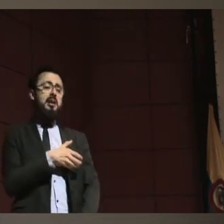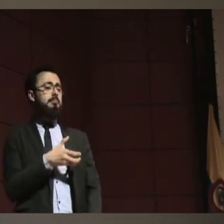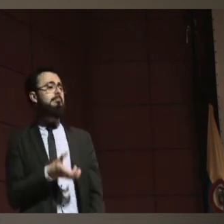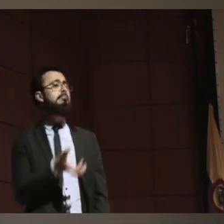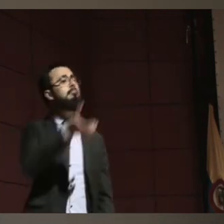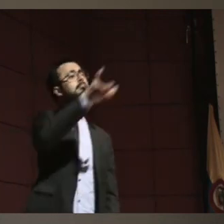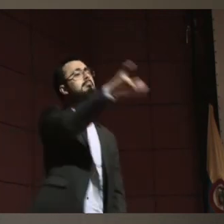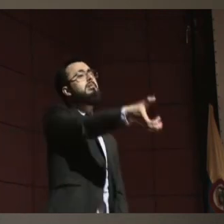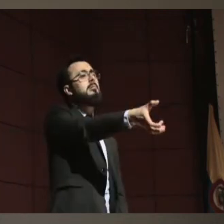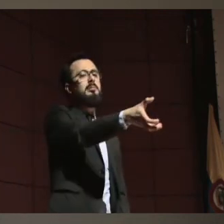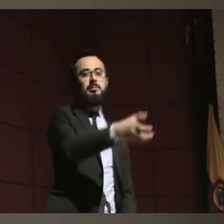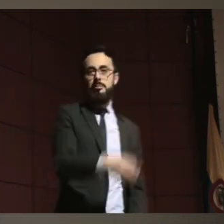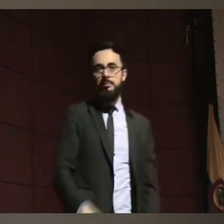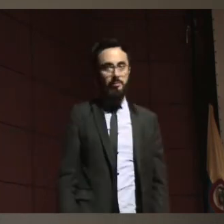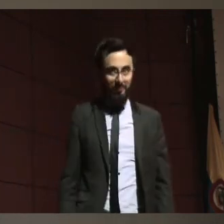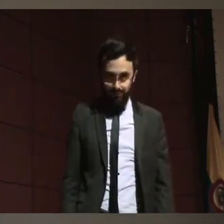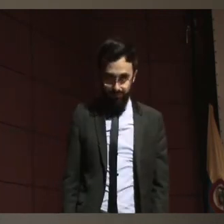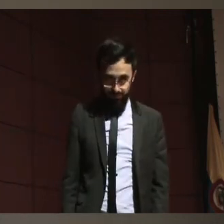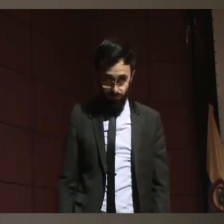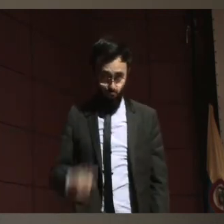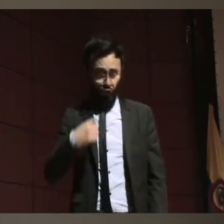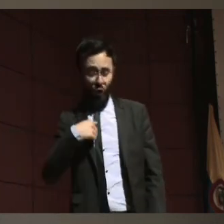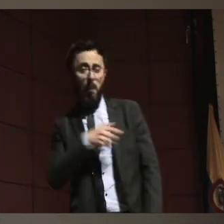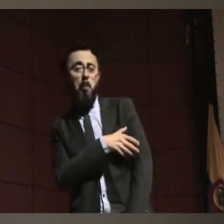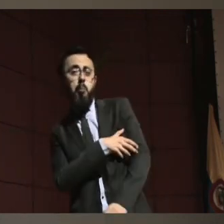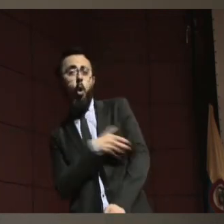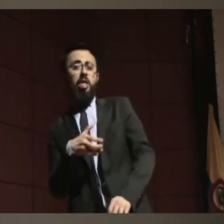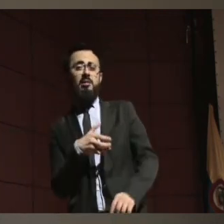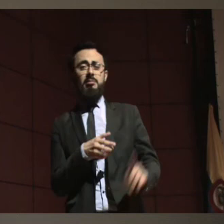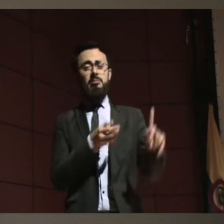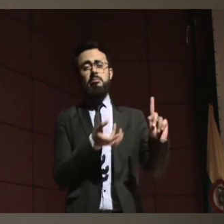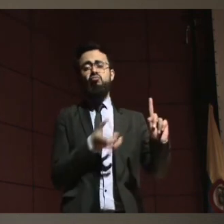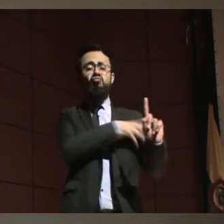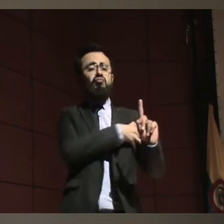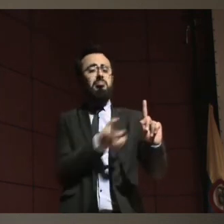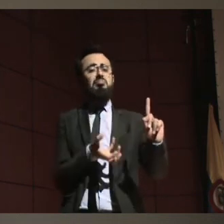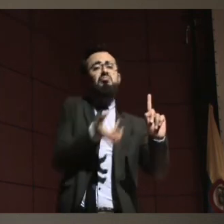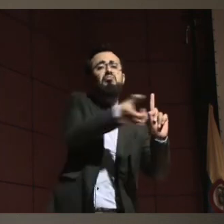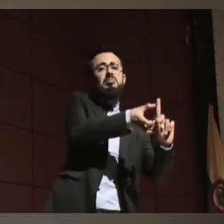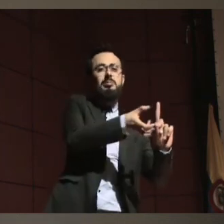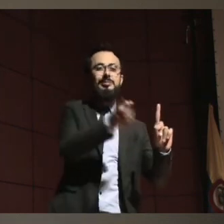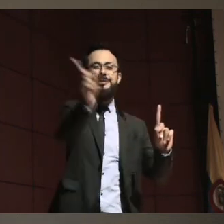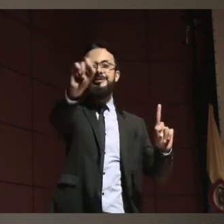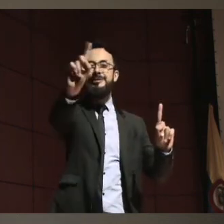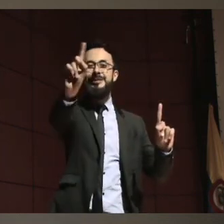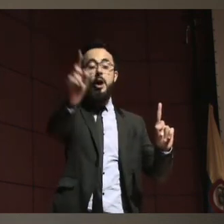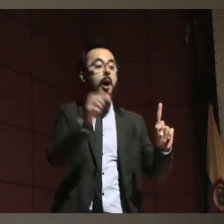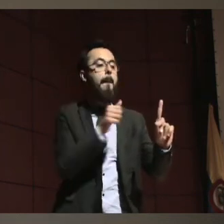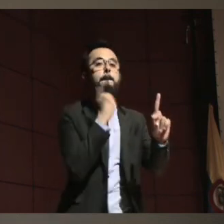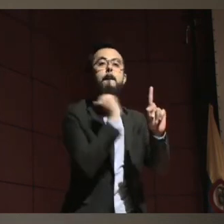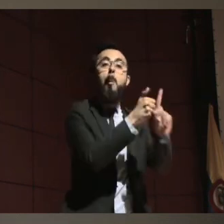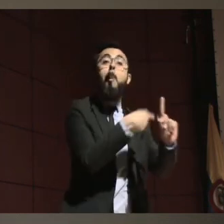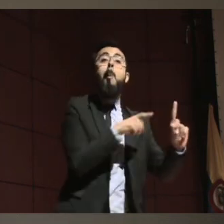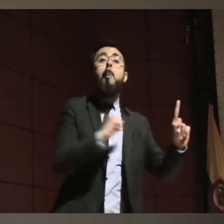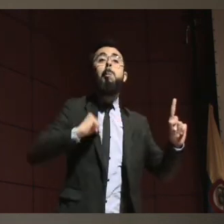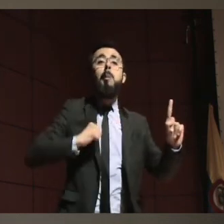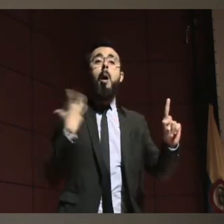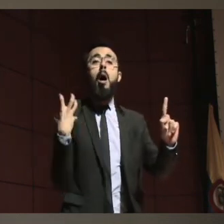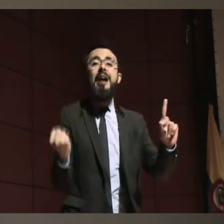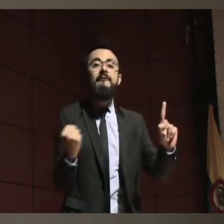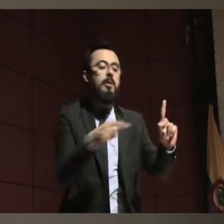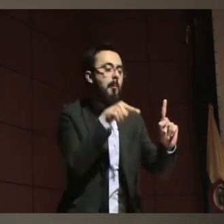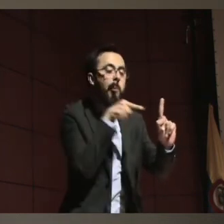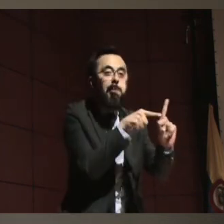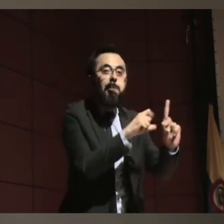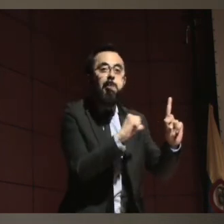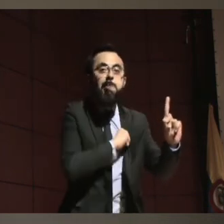discapacidad. Aquí yo lo que digo es dar elementos, herramientas de autodeterminación para que